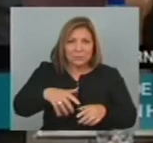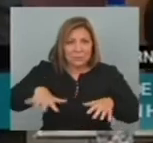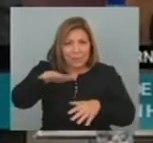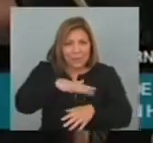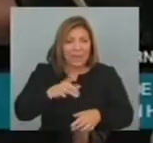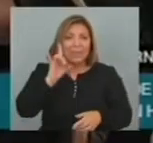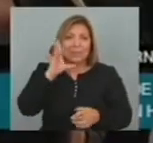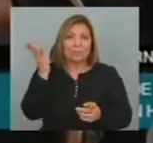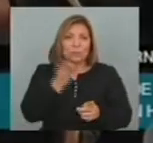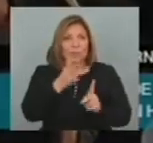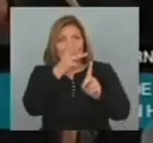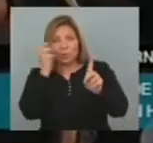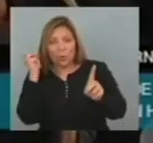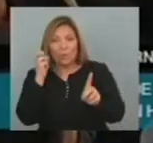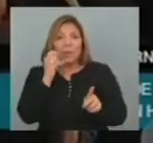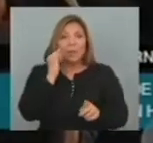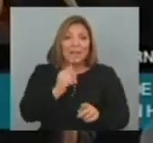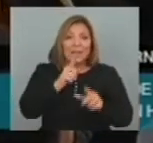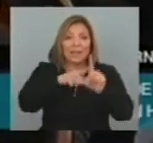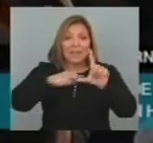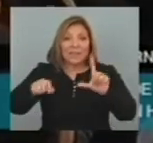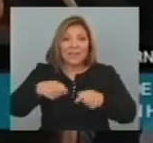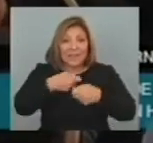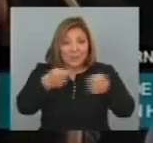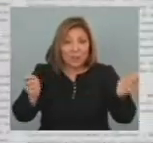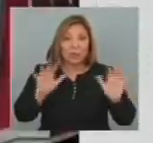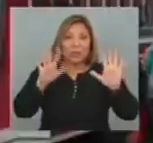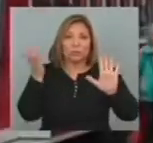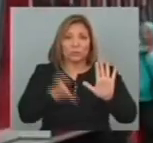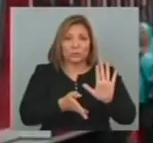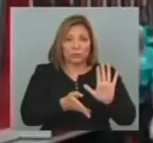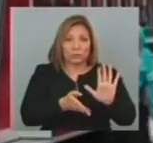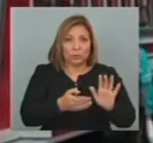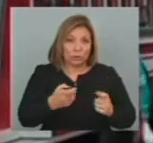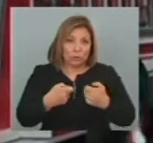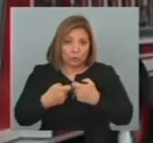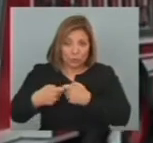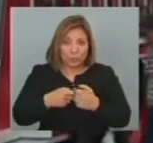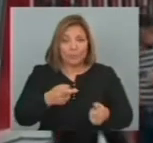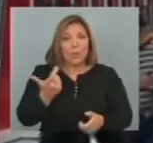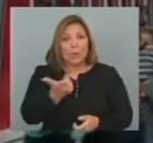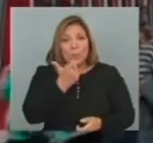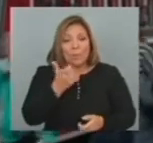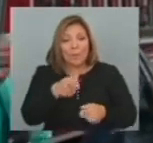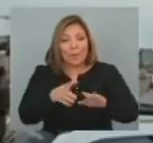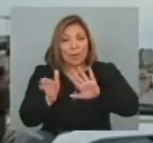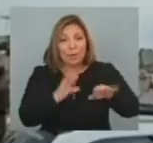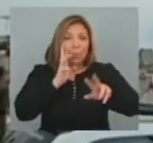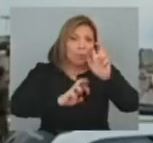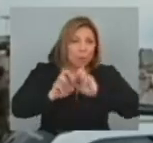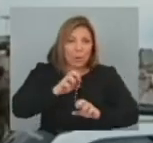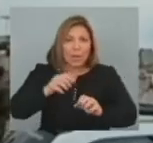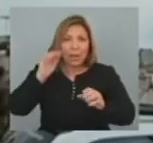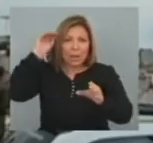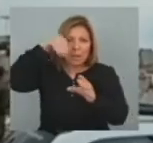% Y a la distribución De dividendos Con un 10% Los equipos De bomberos Siguen con la búsqueda De posibles víctimas